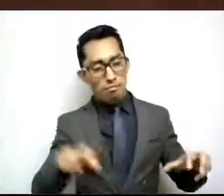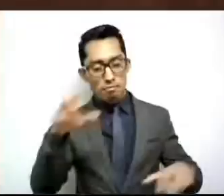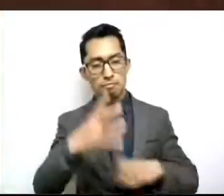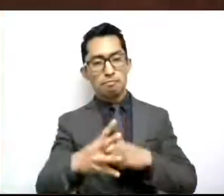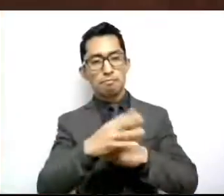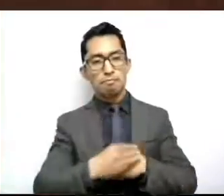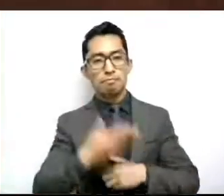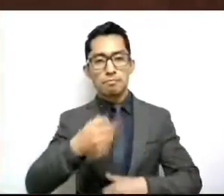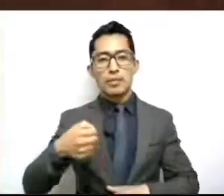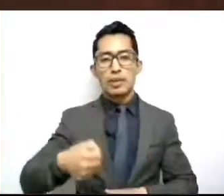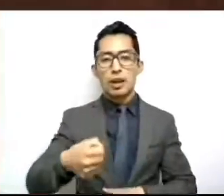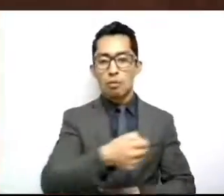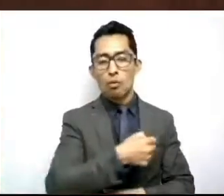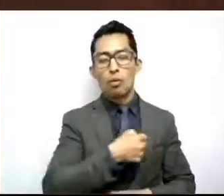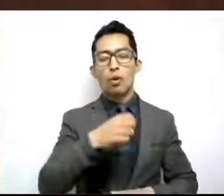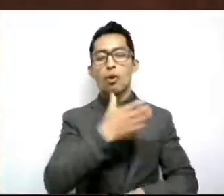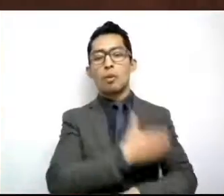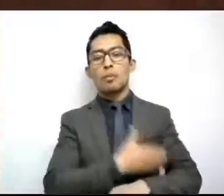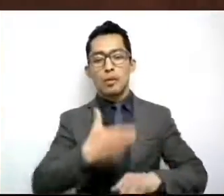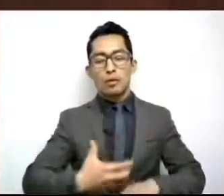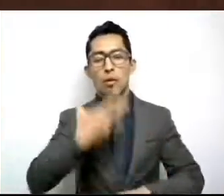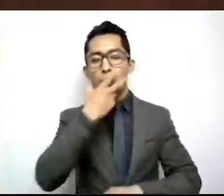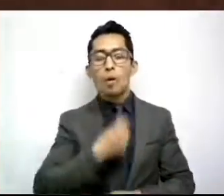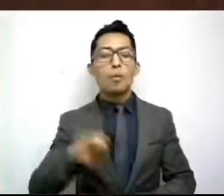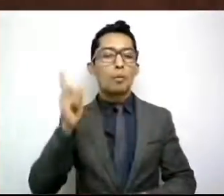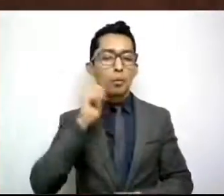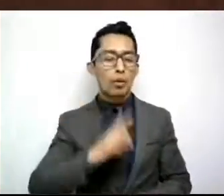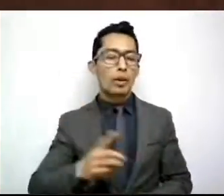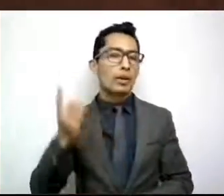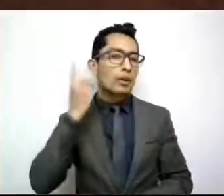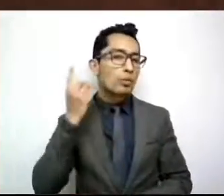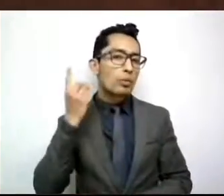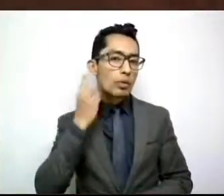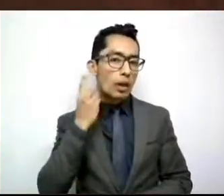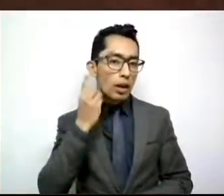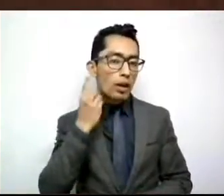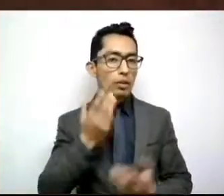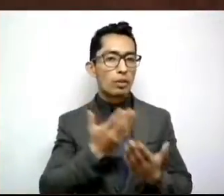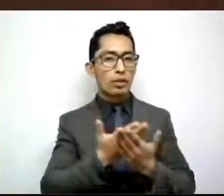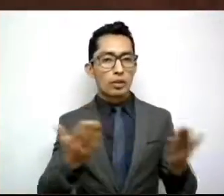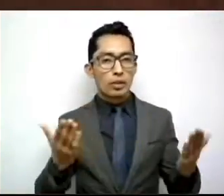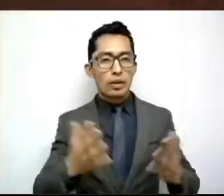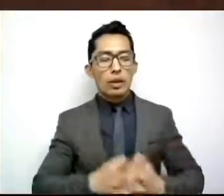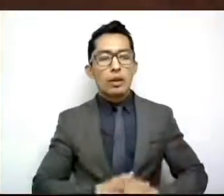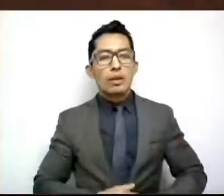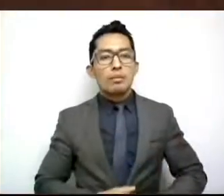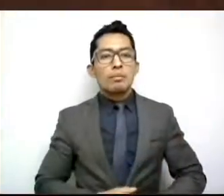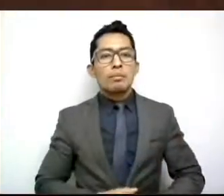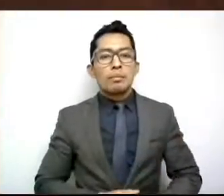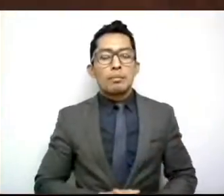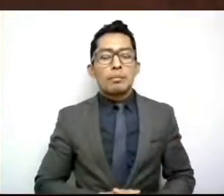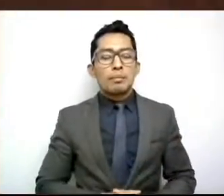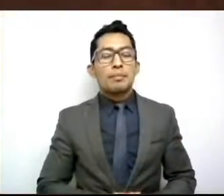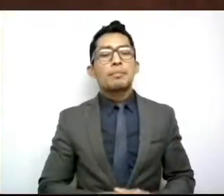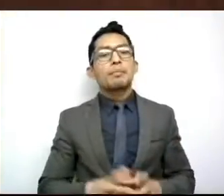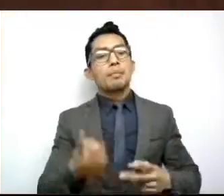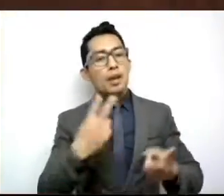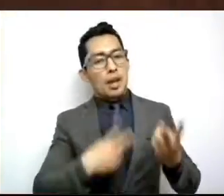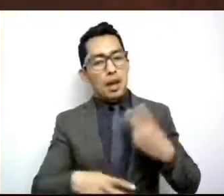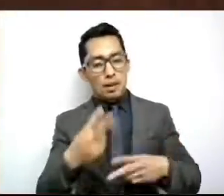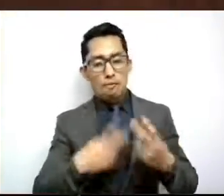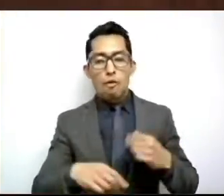saludo a mis compañeras y compañeros diputados, a quienes nos acompañan el día de hoy,